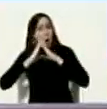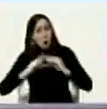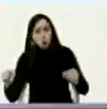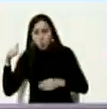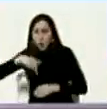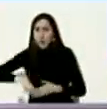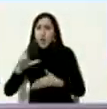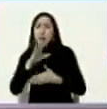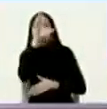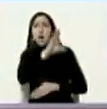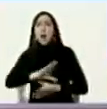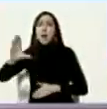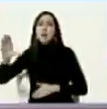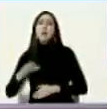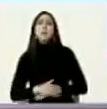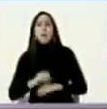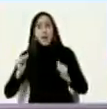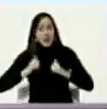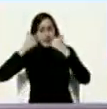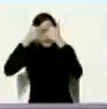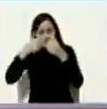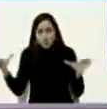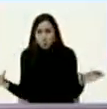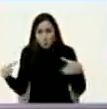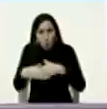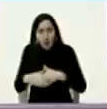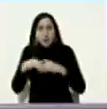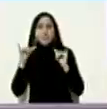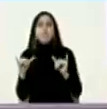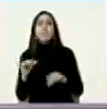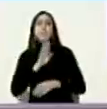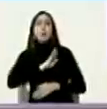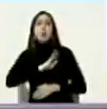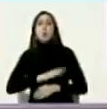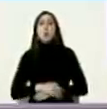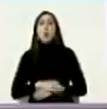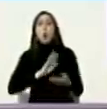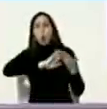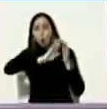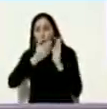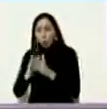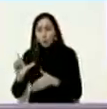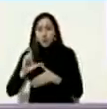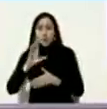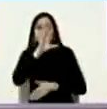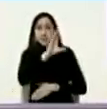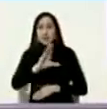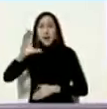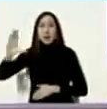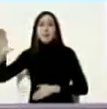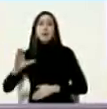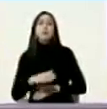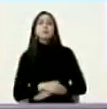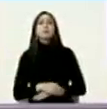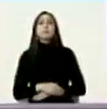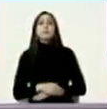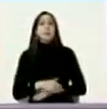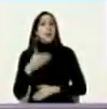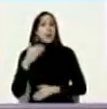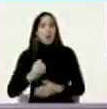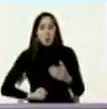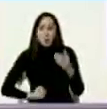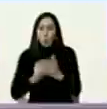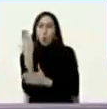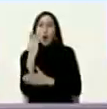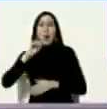América Latina y el Caribe desde nuestra organización una comunidad de estados latinoamericanos y caribeños fundada por